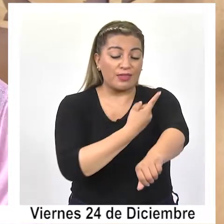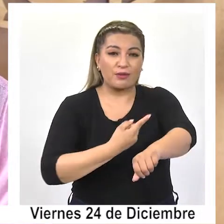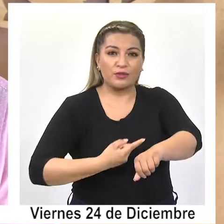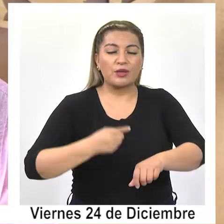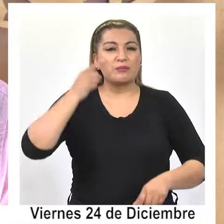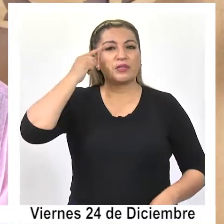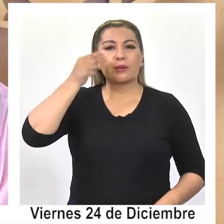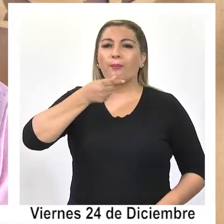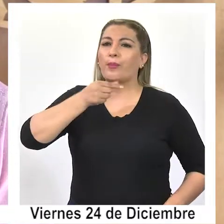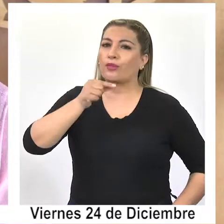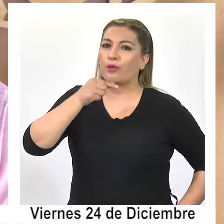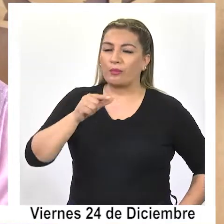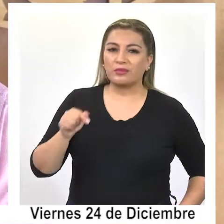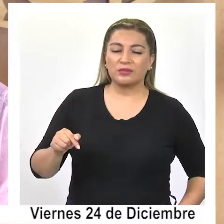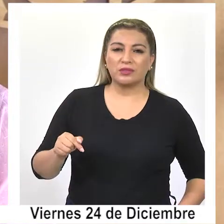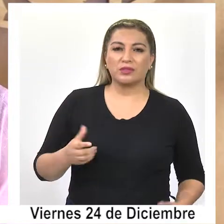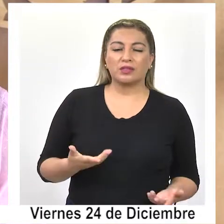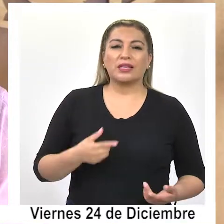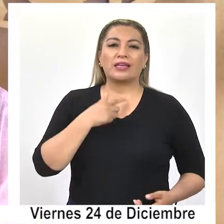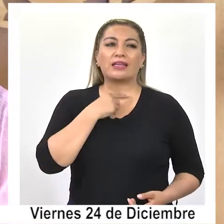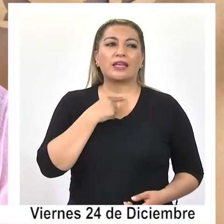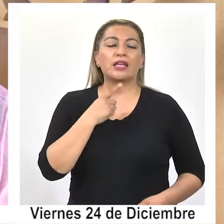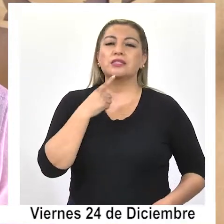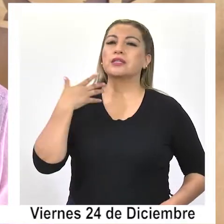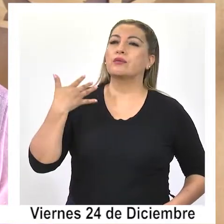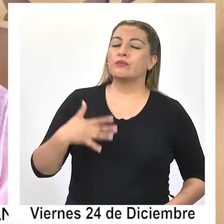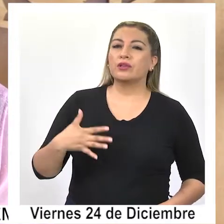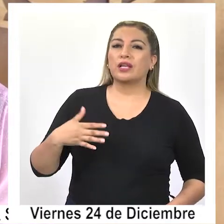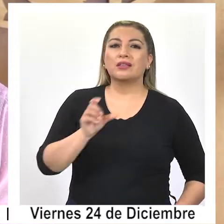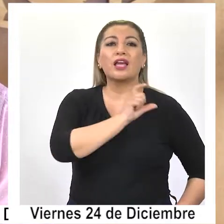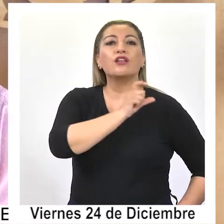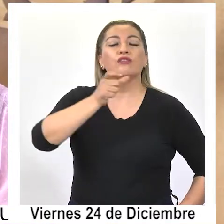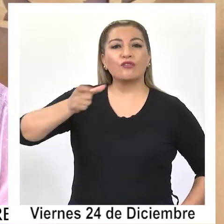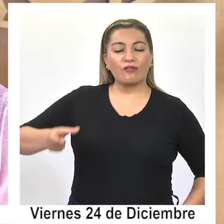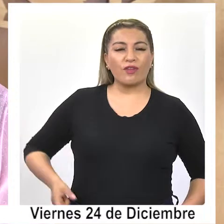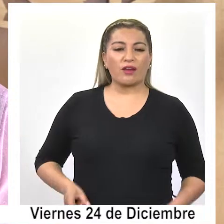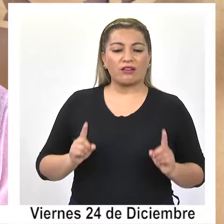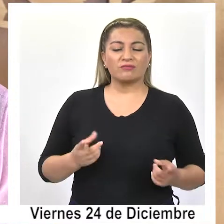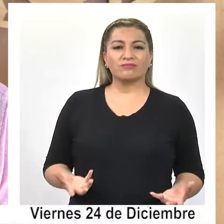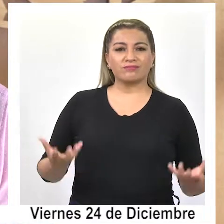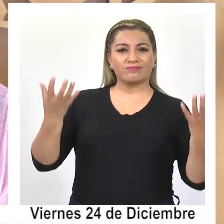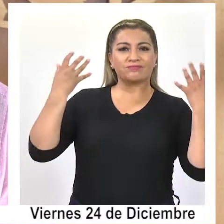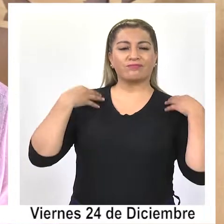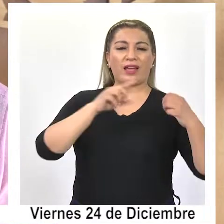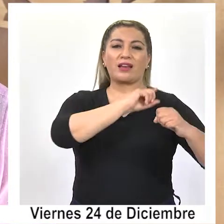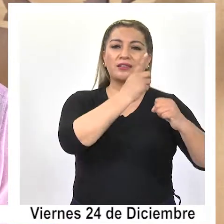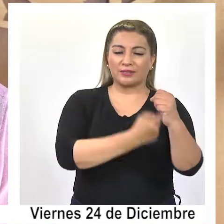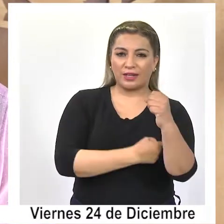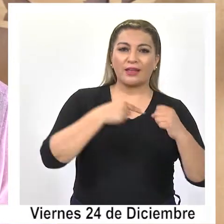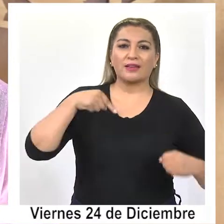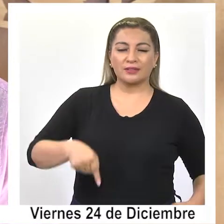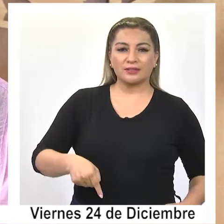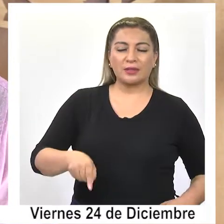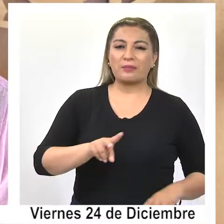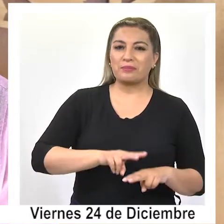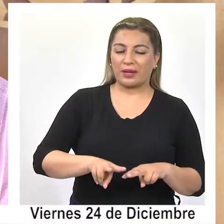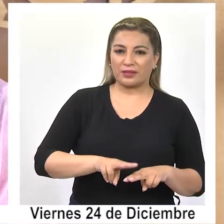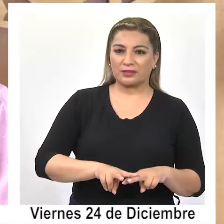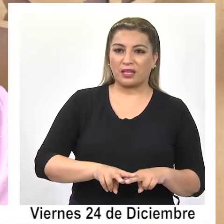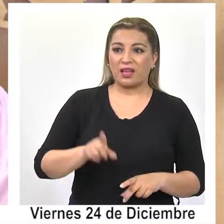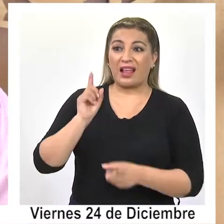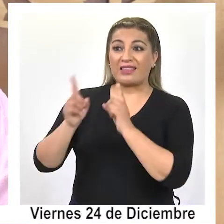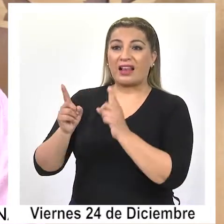lo más breve posible porque creemos que es fundamental que sean los gobiernos regionales quienes tengan el poder y las atribuciones correspondientes y